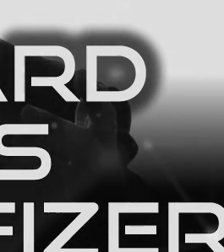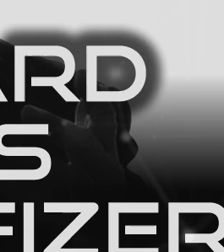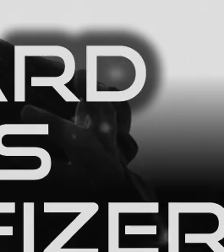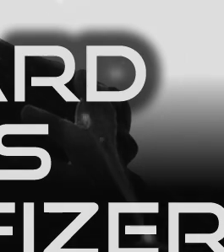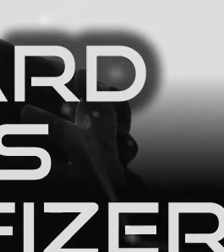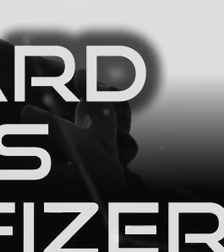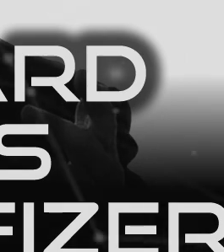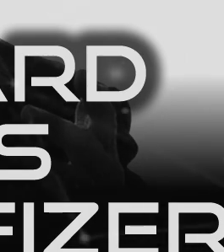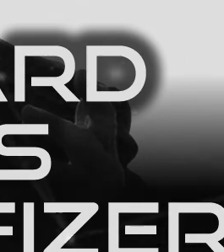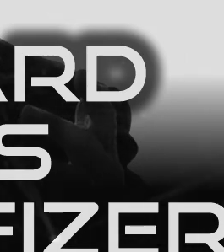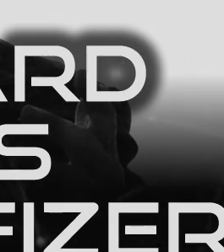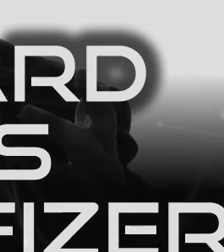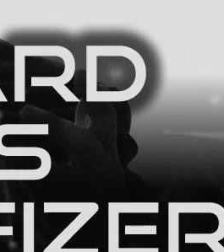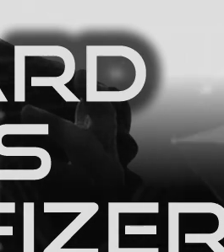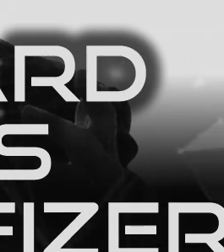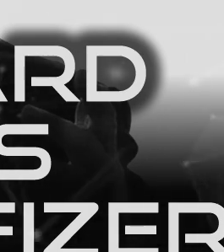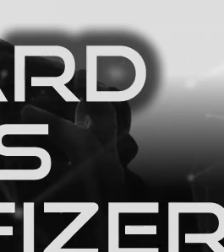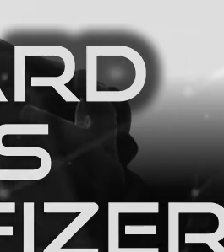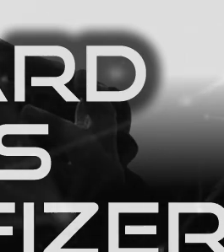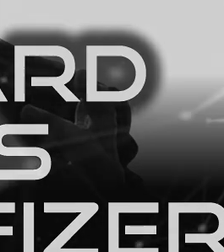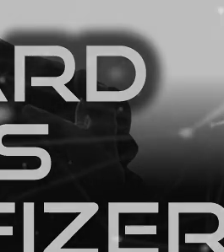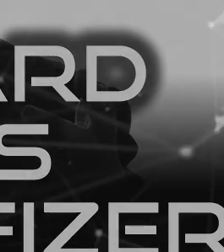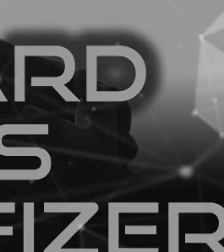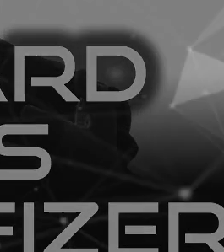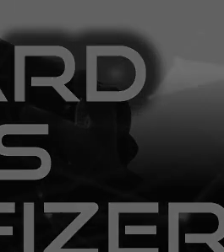México avanza con la inmunización.